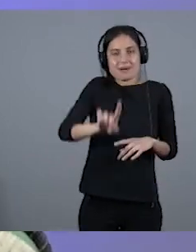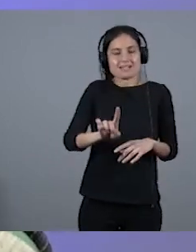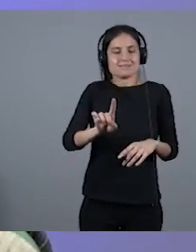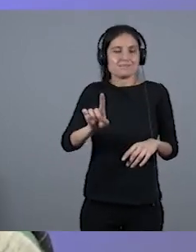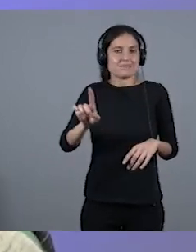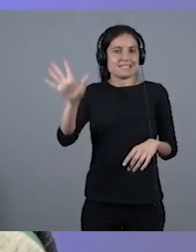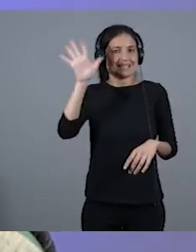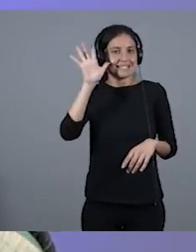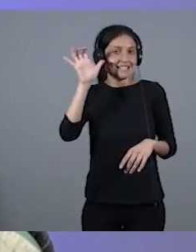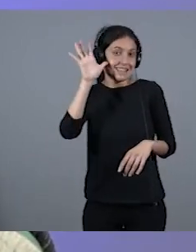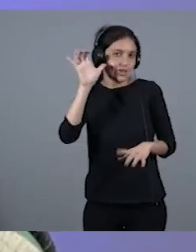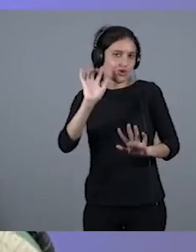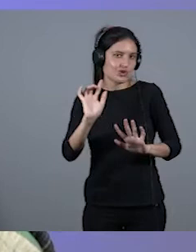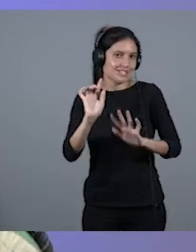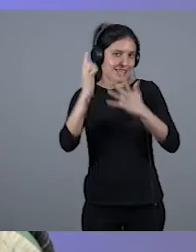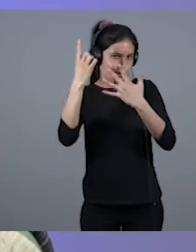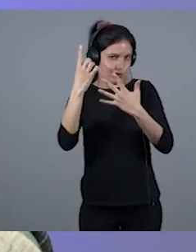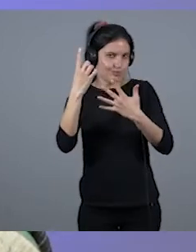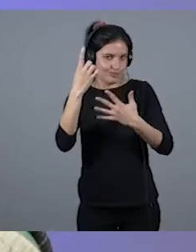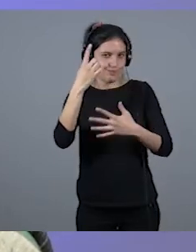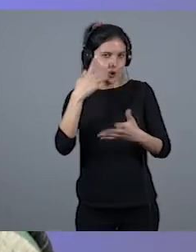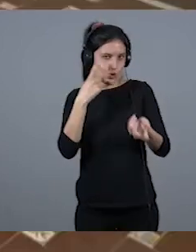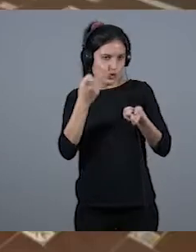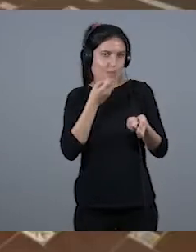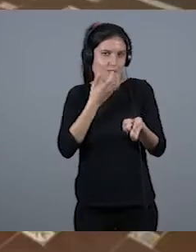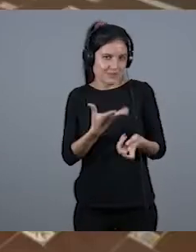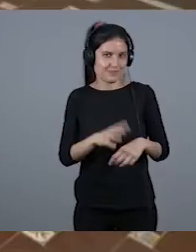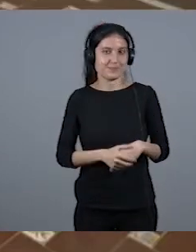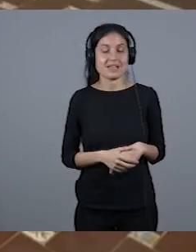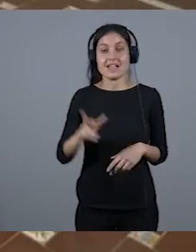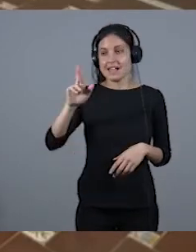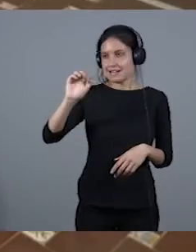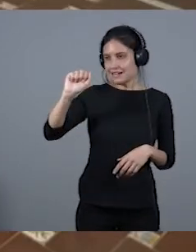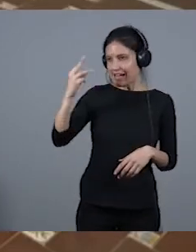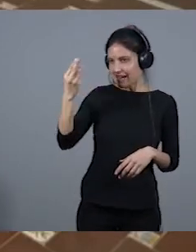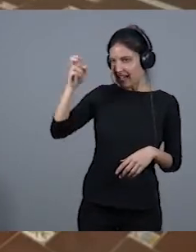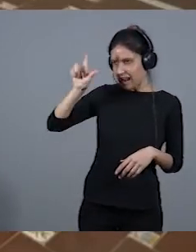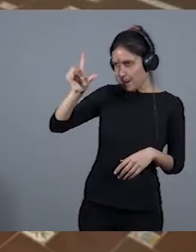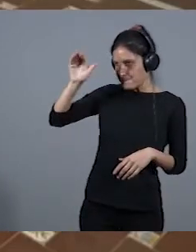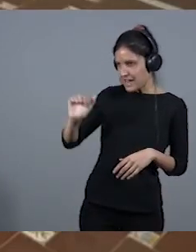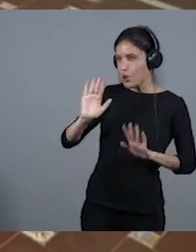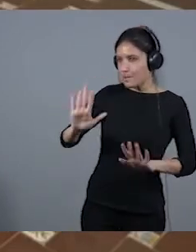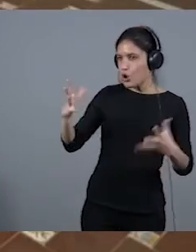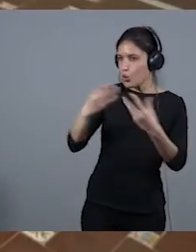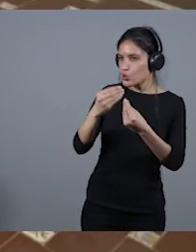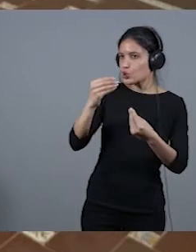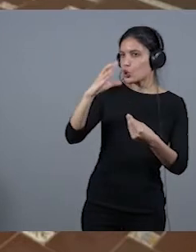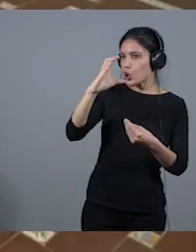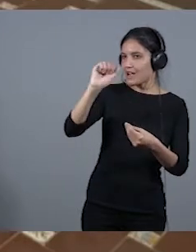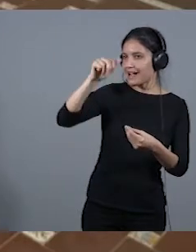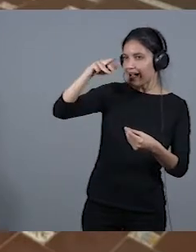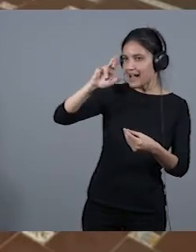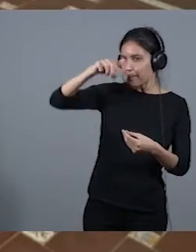agudizado. Es curioso porque con Raquel menos, pero con Maite Castro tengo la coincidencia también que yo empecé